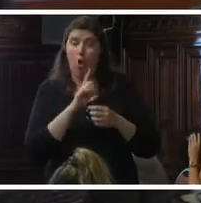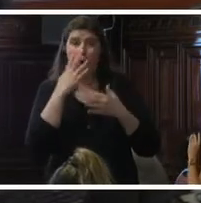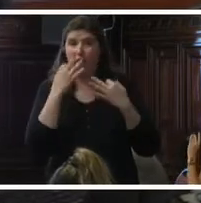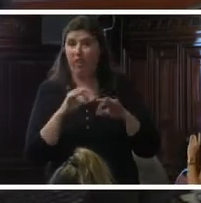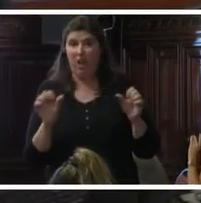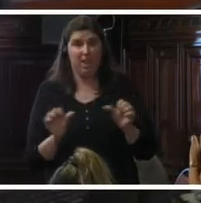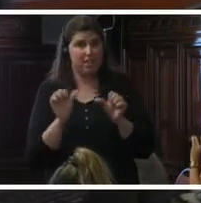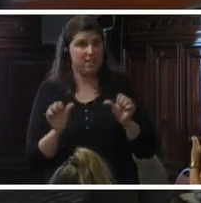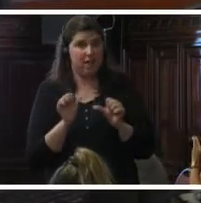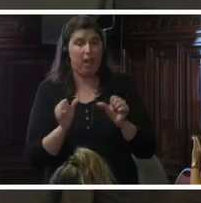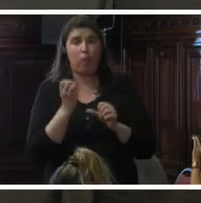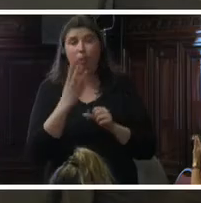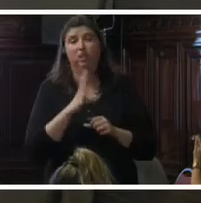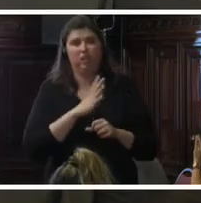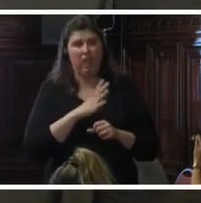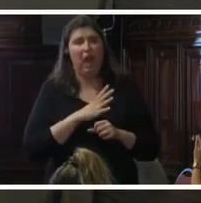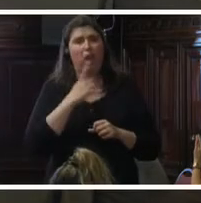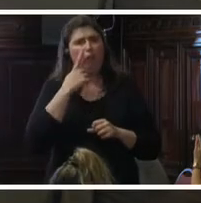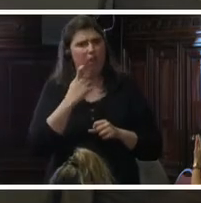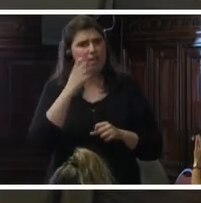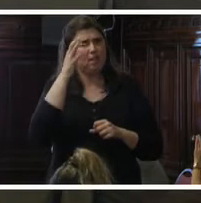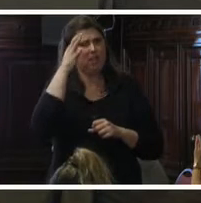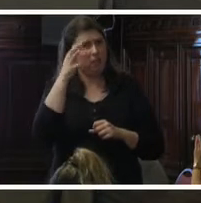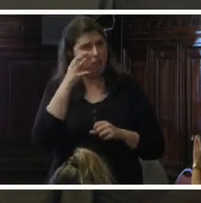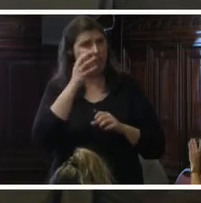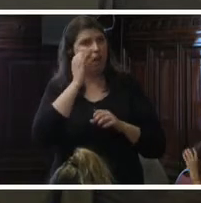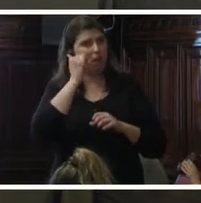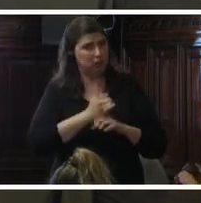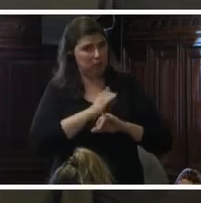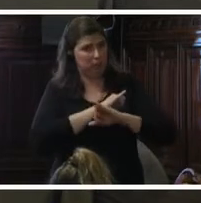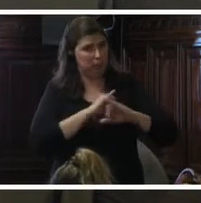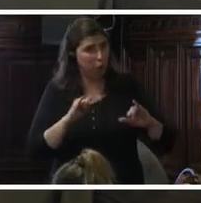ser que tengan evidencia científica de que realmente se terminó. Sí.